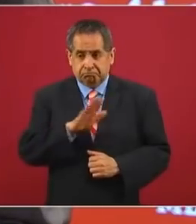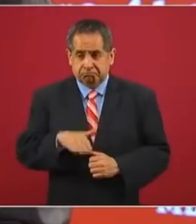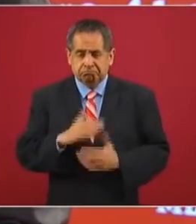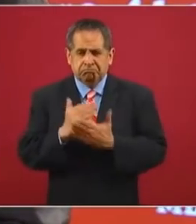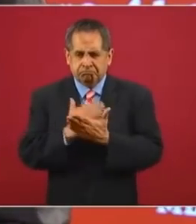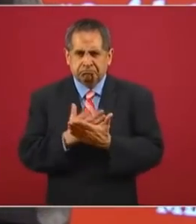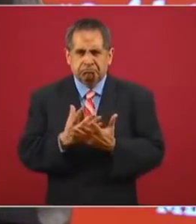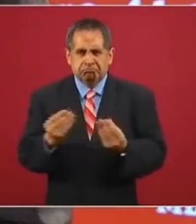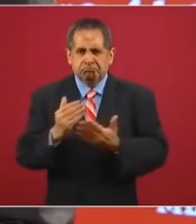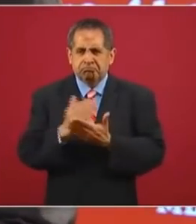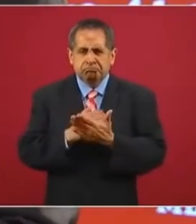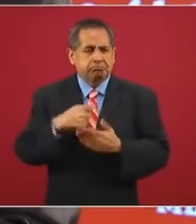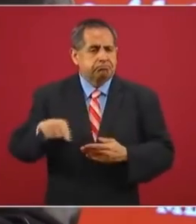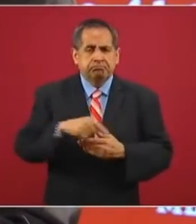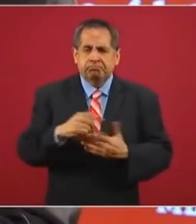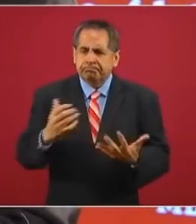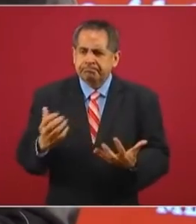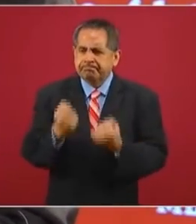salvado vidas.